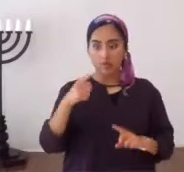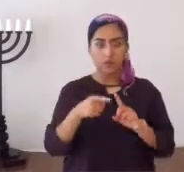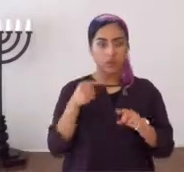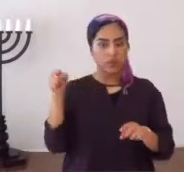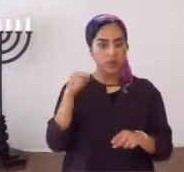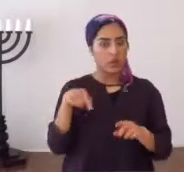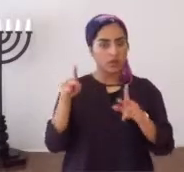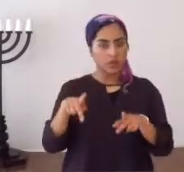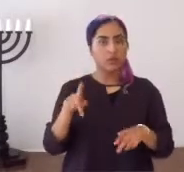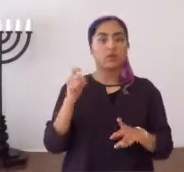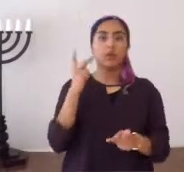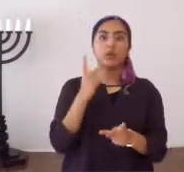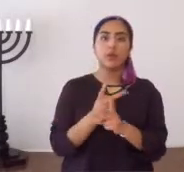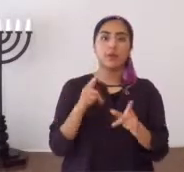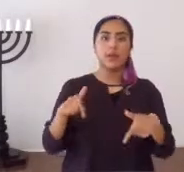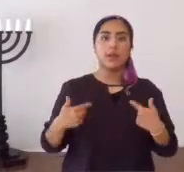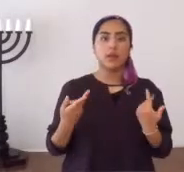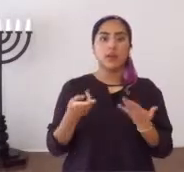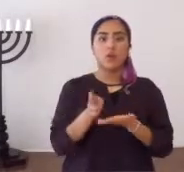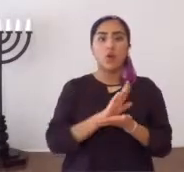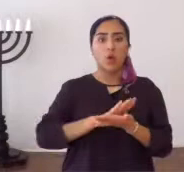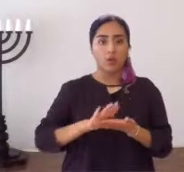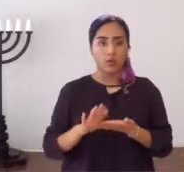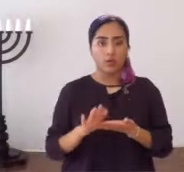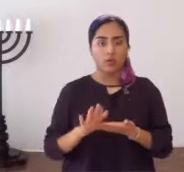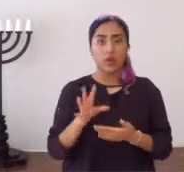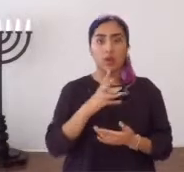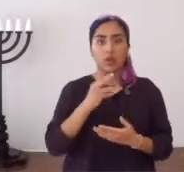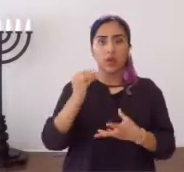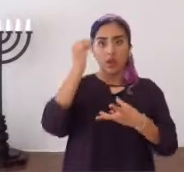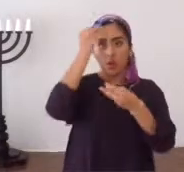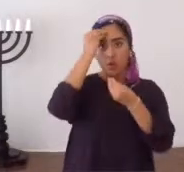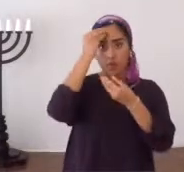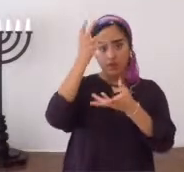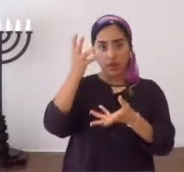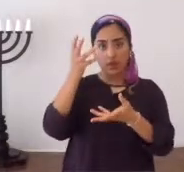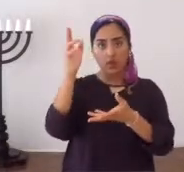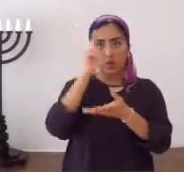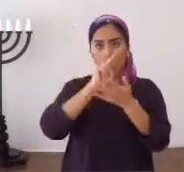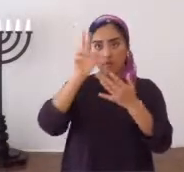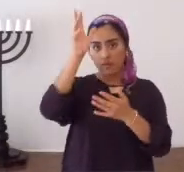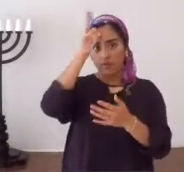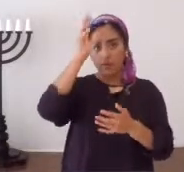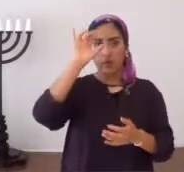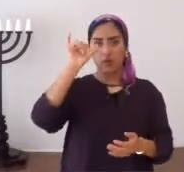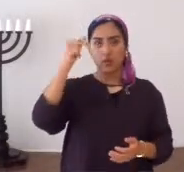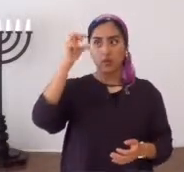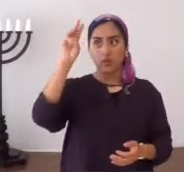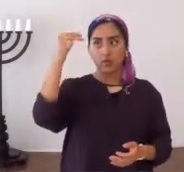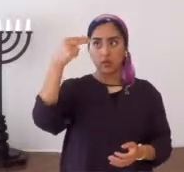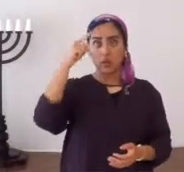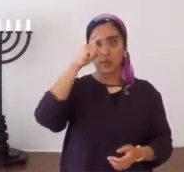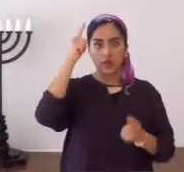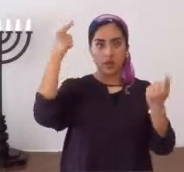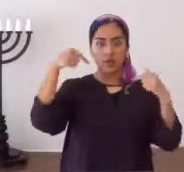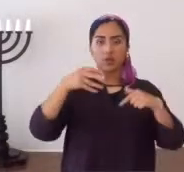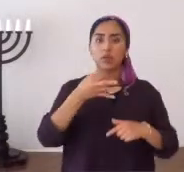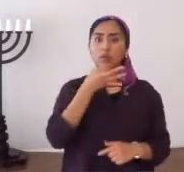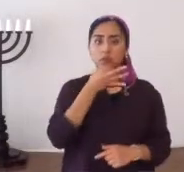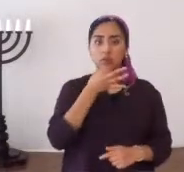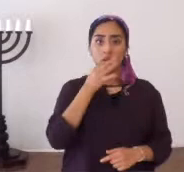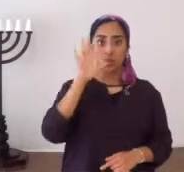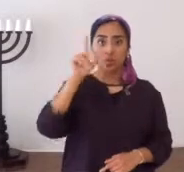ni todos acá, de ellos, guardémonos, en que ducha, en santidad, y obedezcamos, al eterno Yahweh,